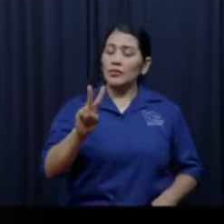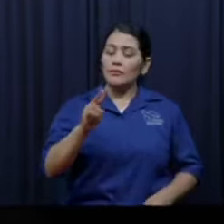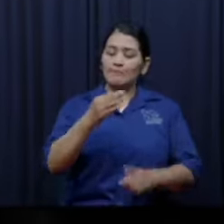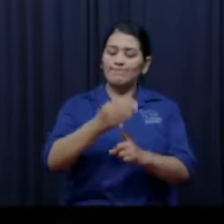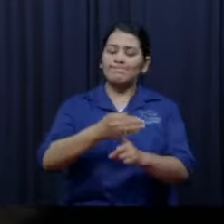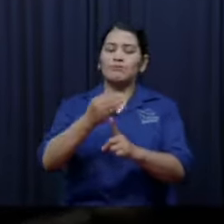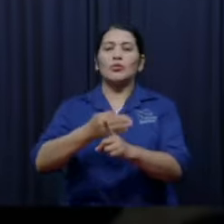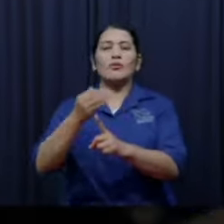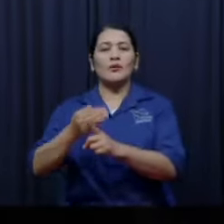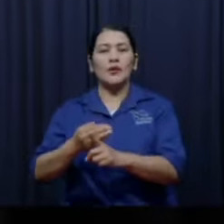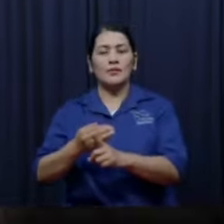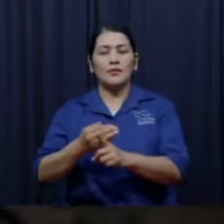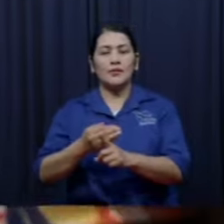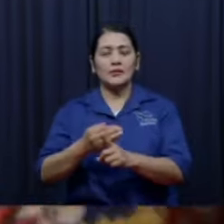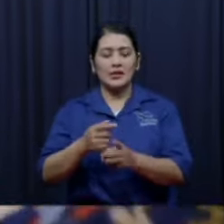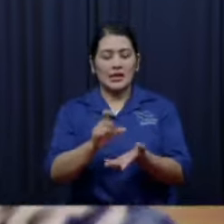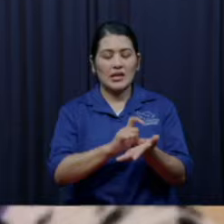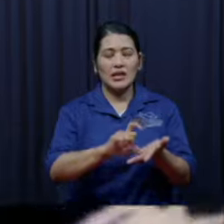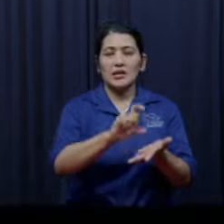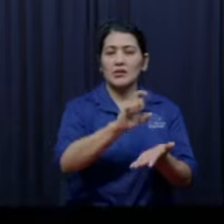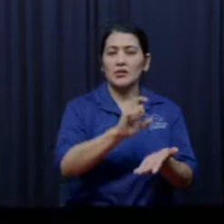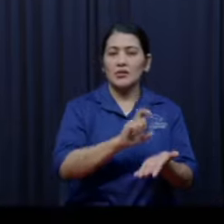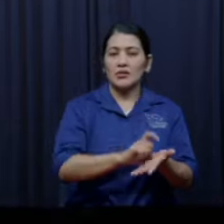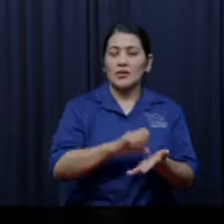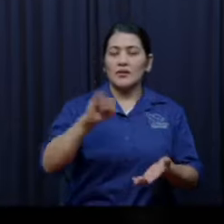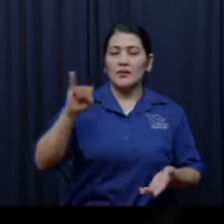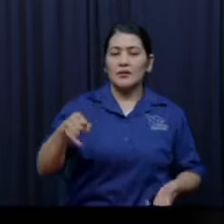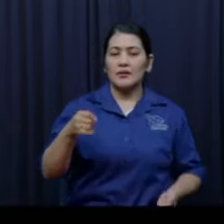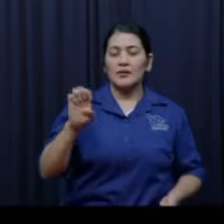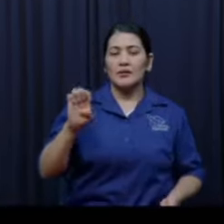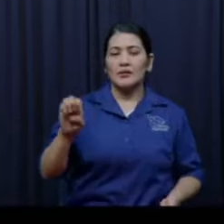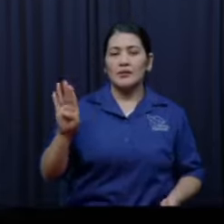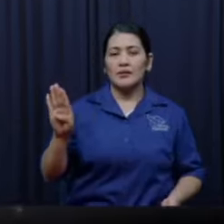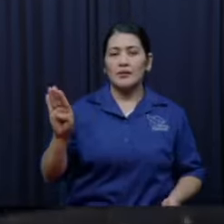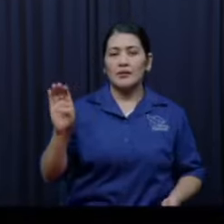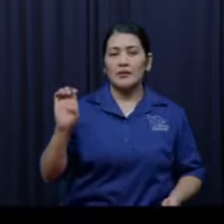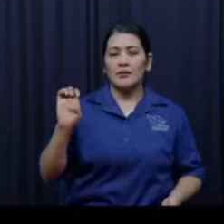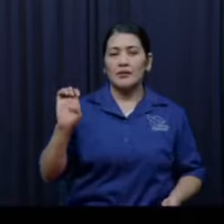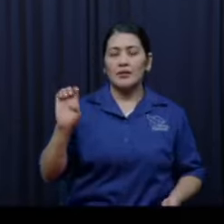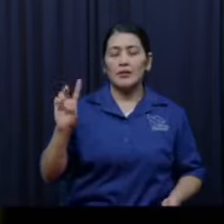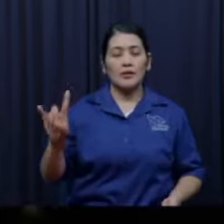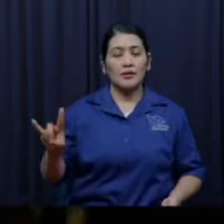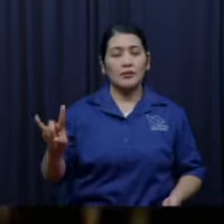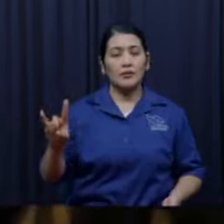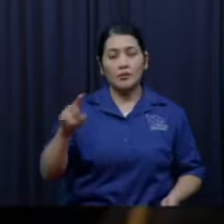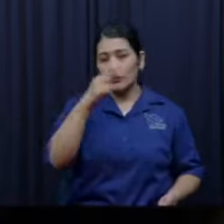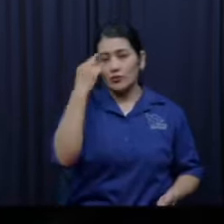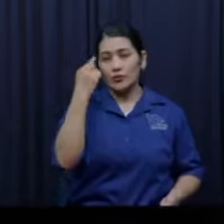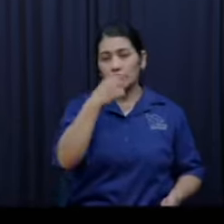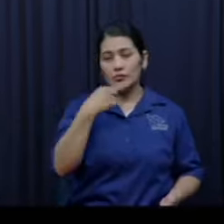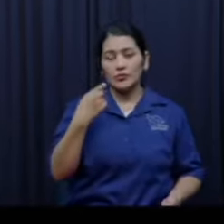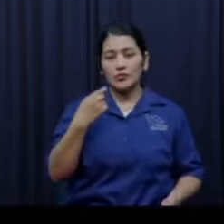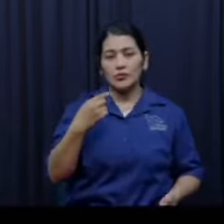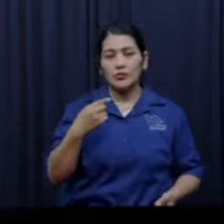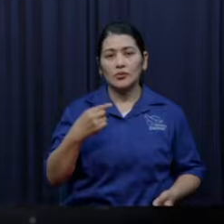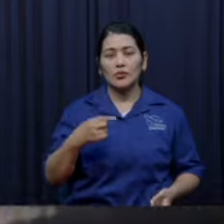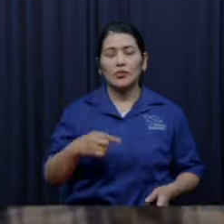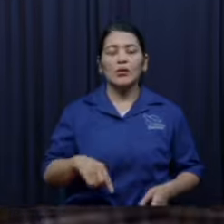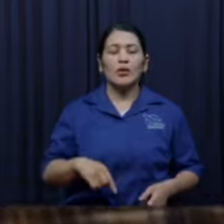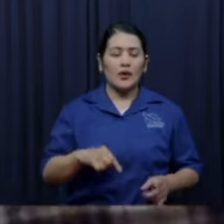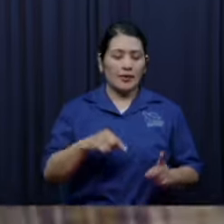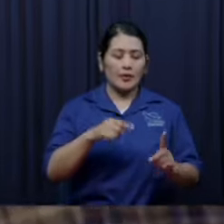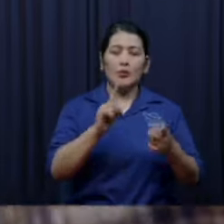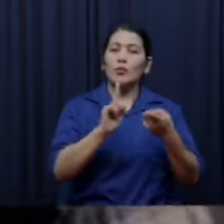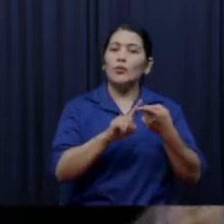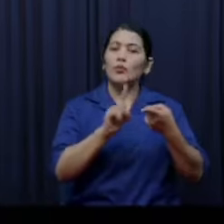ese problema y cualquiera que entre aquí la ceguera lo va a matar lo no va a conquistar y si no es la